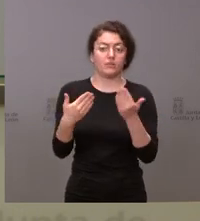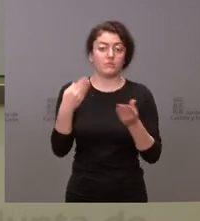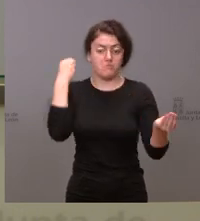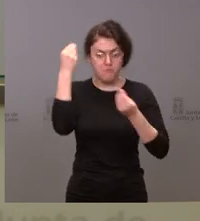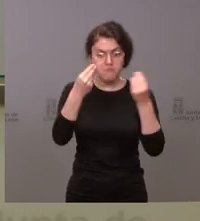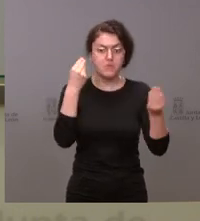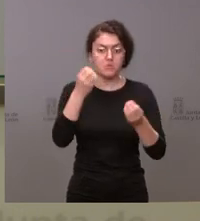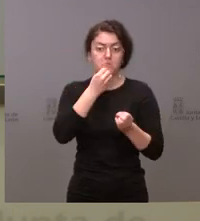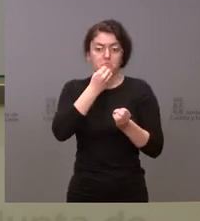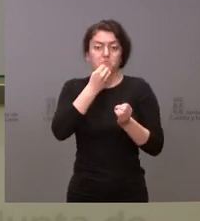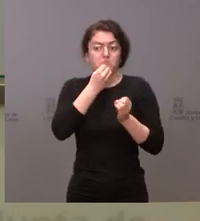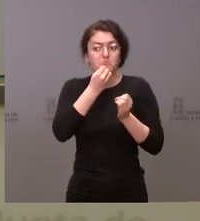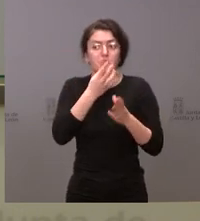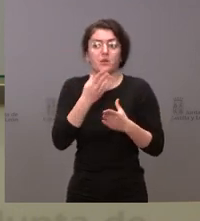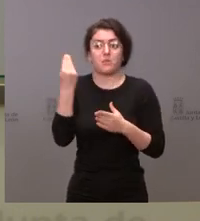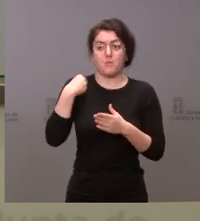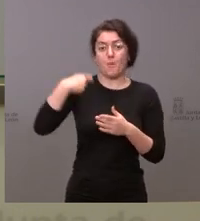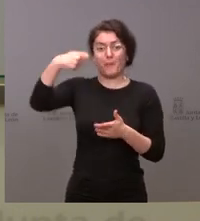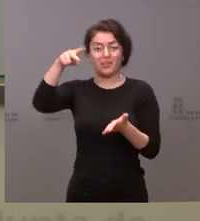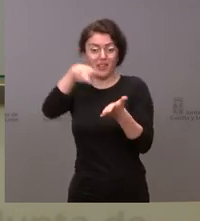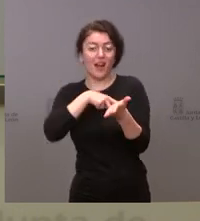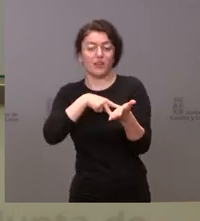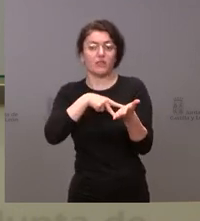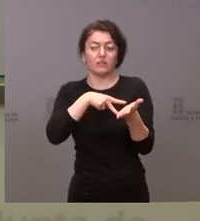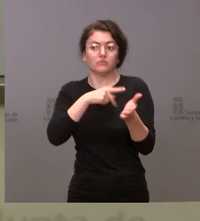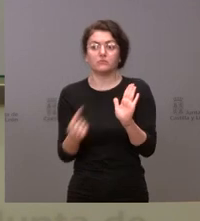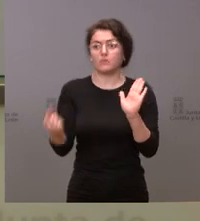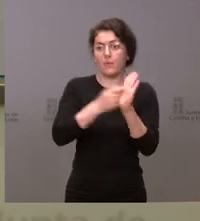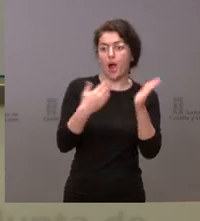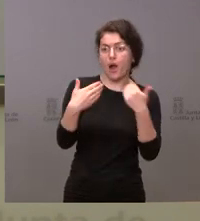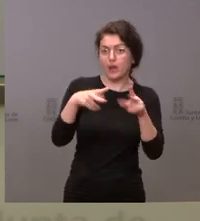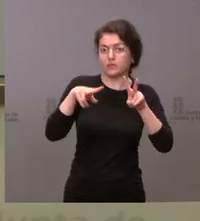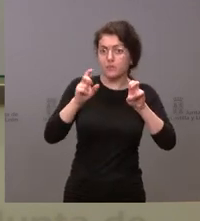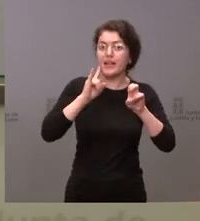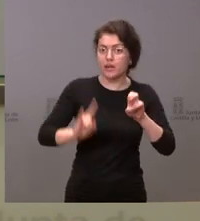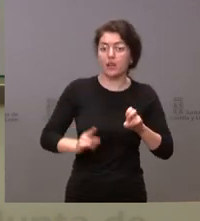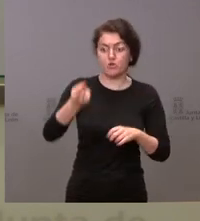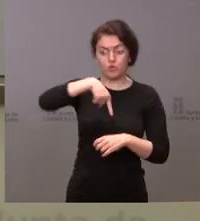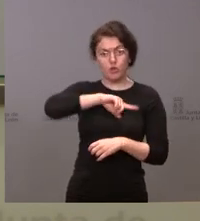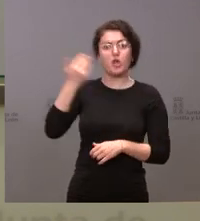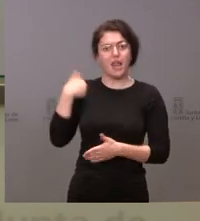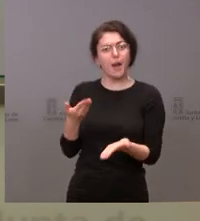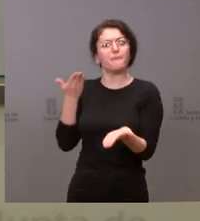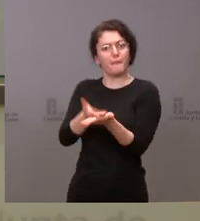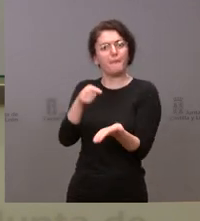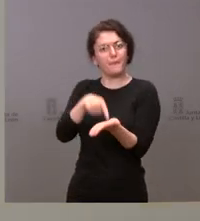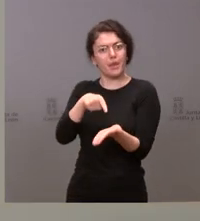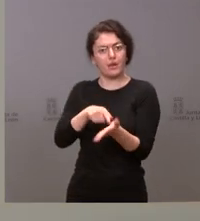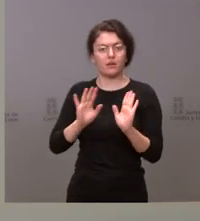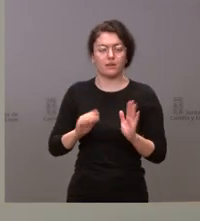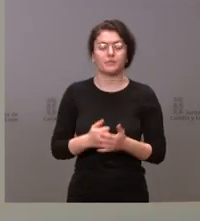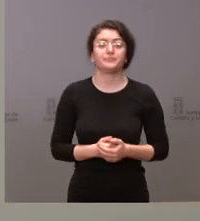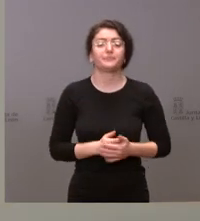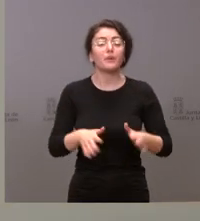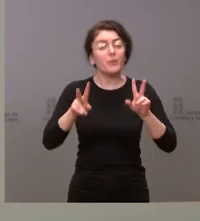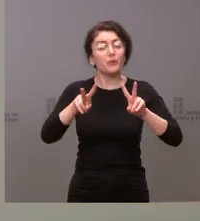de plantear este asunto en la Conferencia de Presidentes, que nosotros también habíamos reclamado en su momento con anterioridad. No en vano no